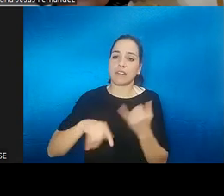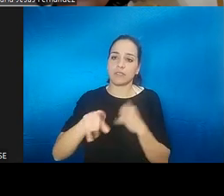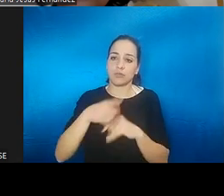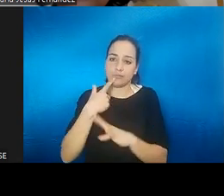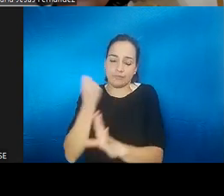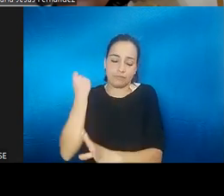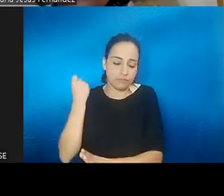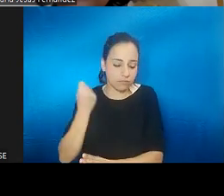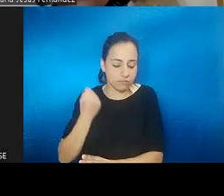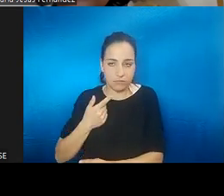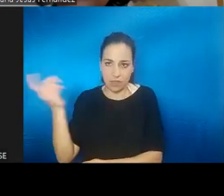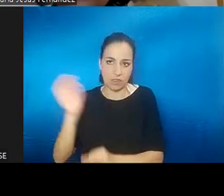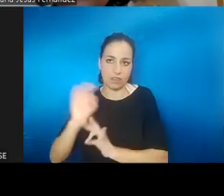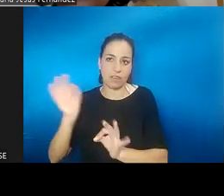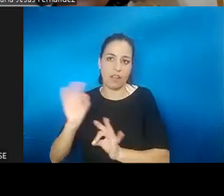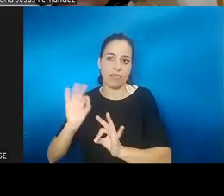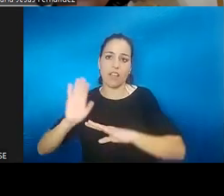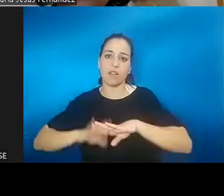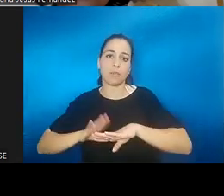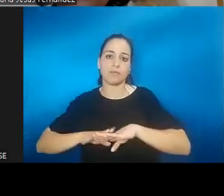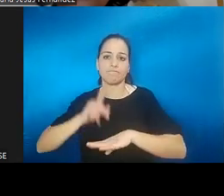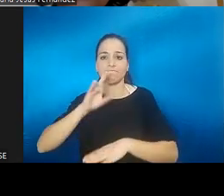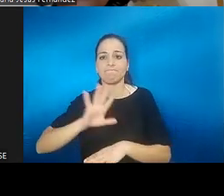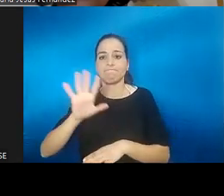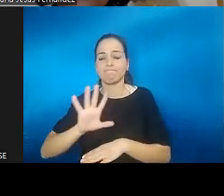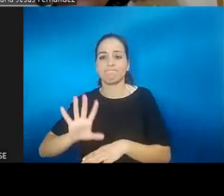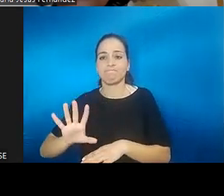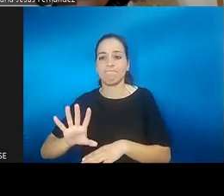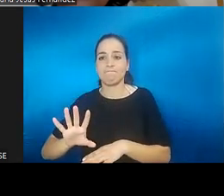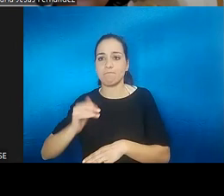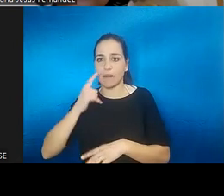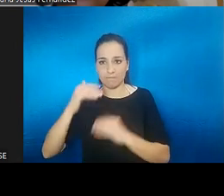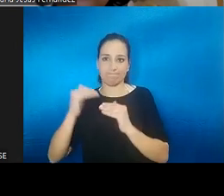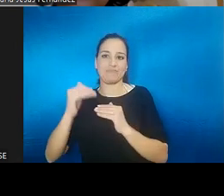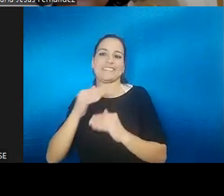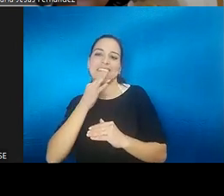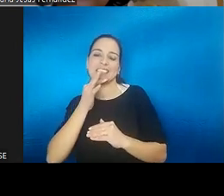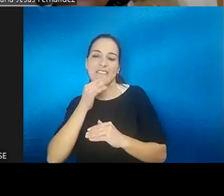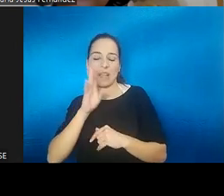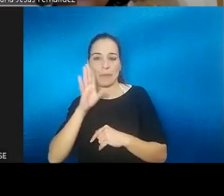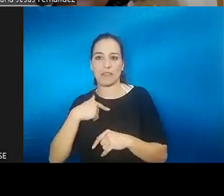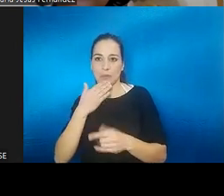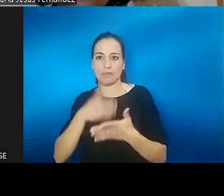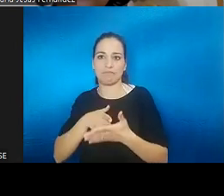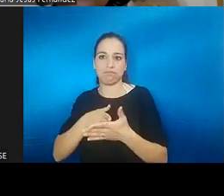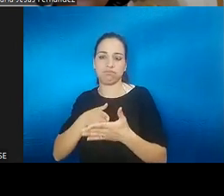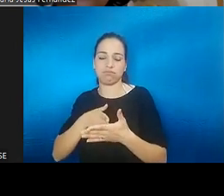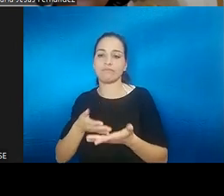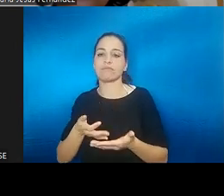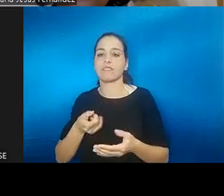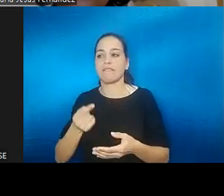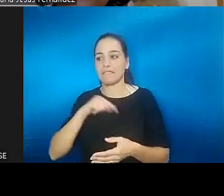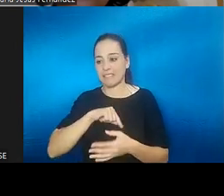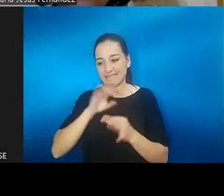lo he superado o que ya no debería sentirme así.